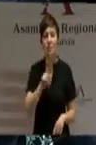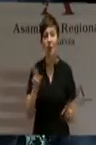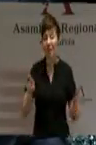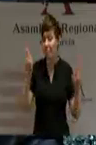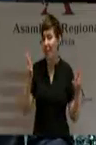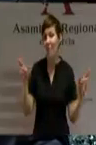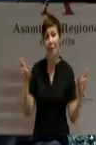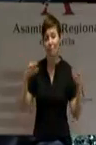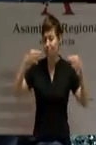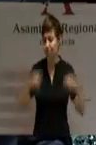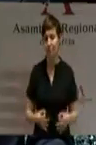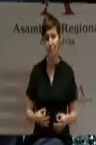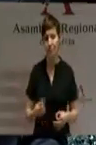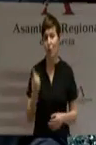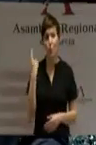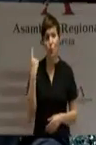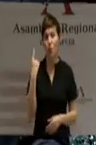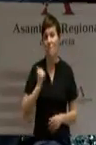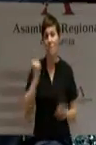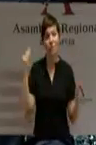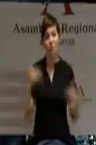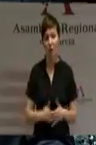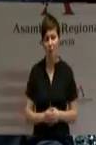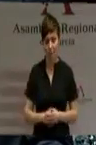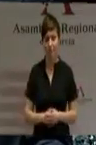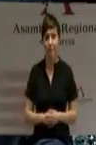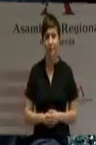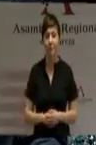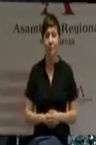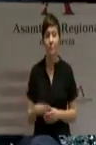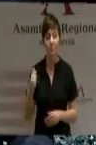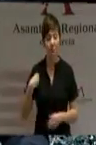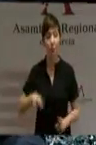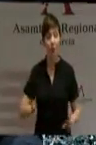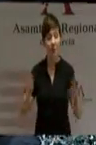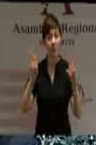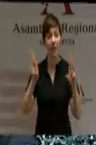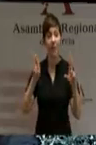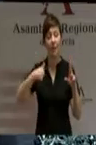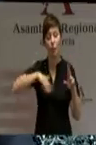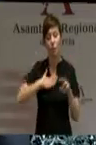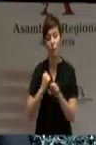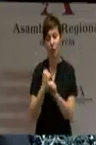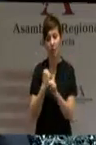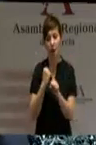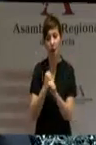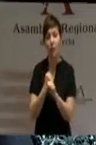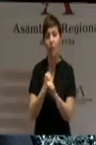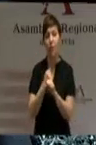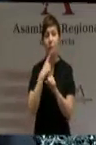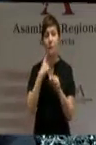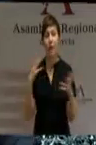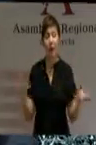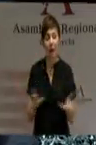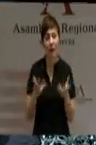solamente la esperanza. Y con esa esperanza, con nuestro trabajo y el ánimo de todas las personas que